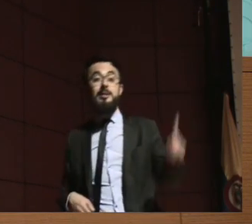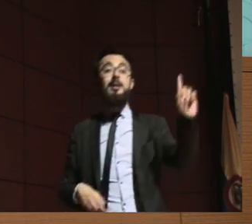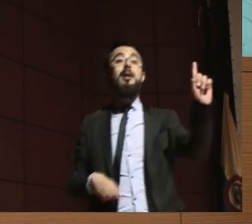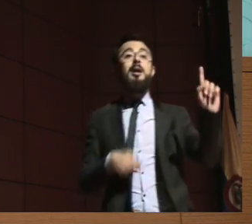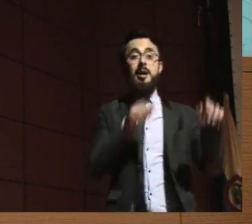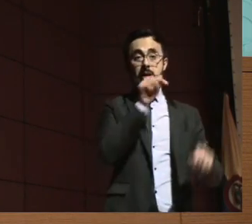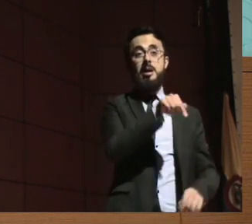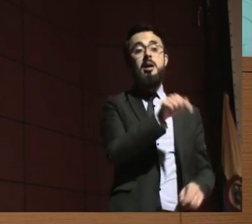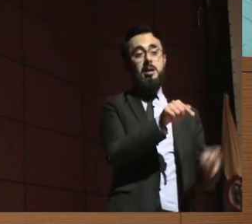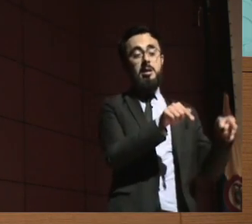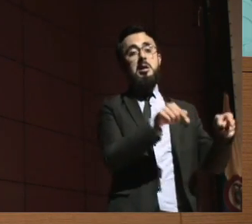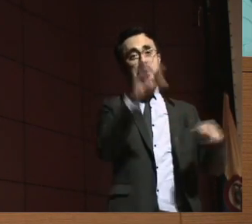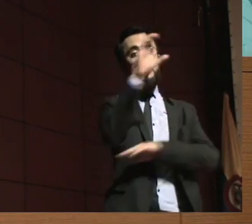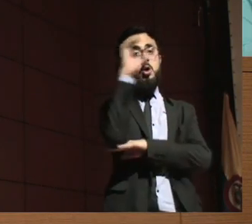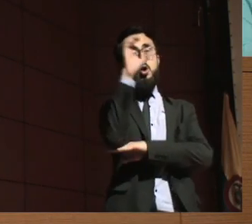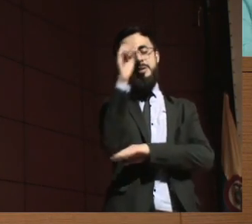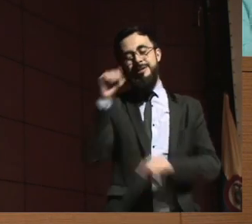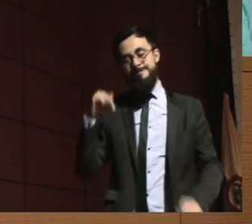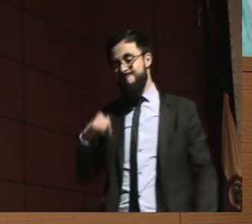Código Civil Argentino.